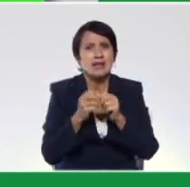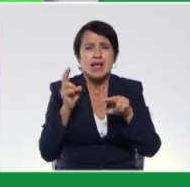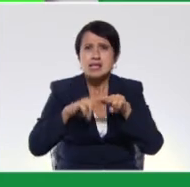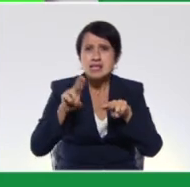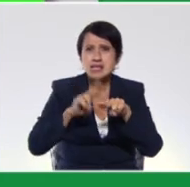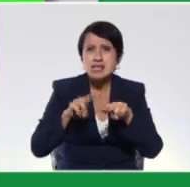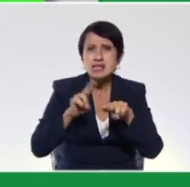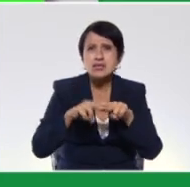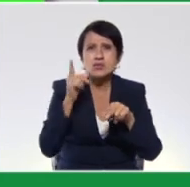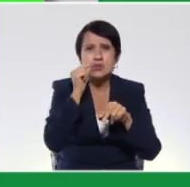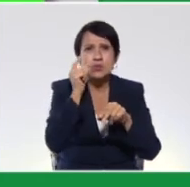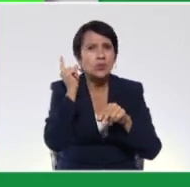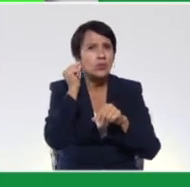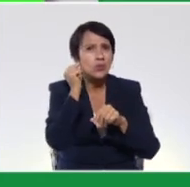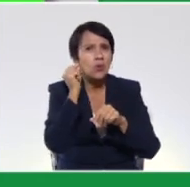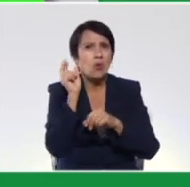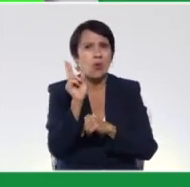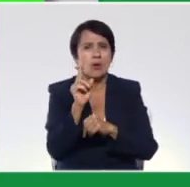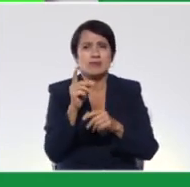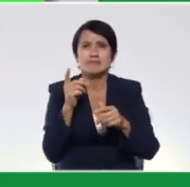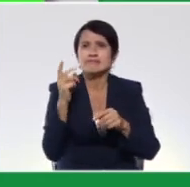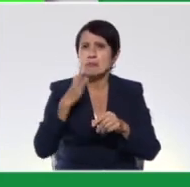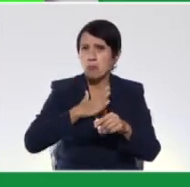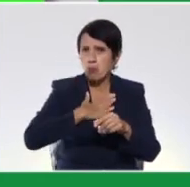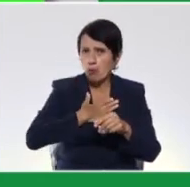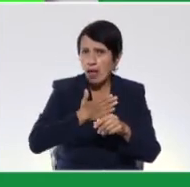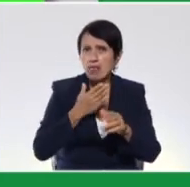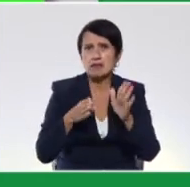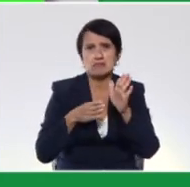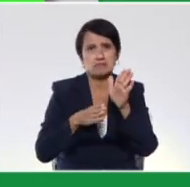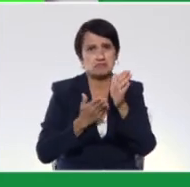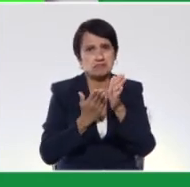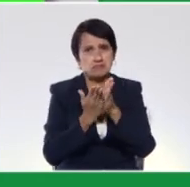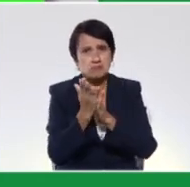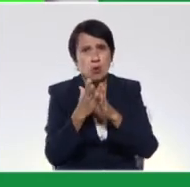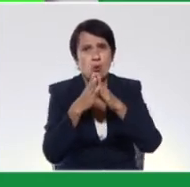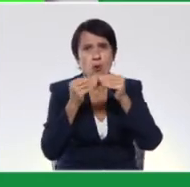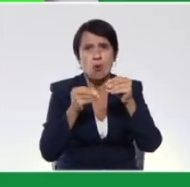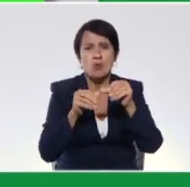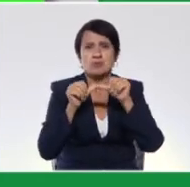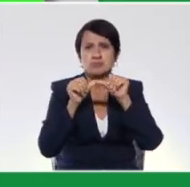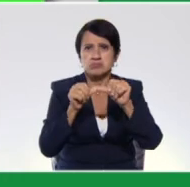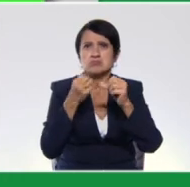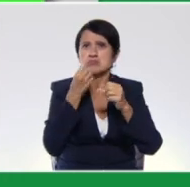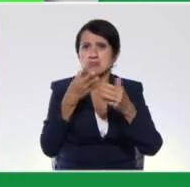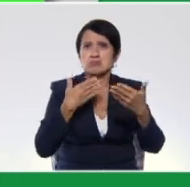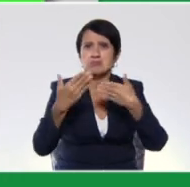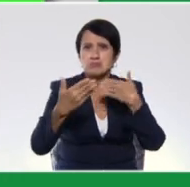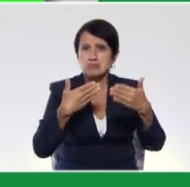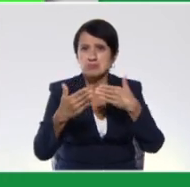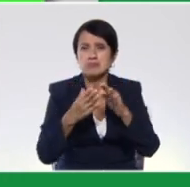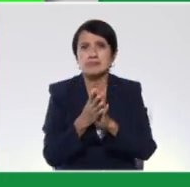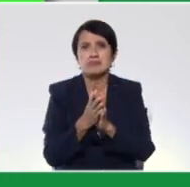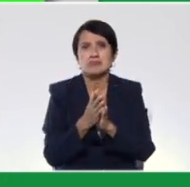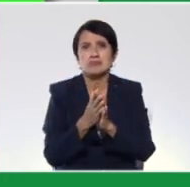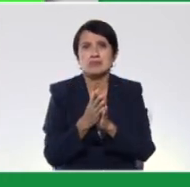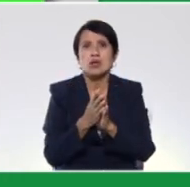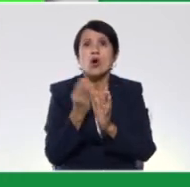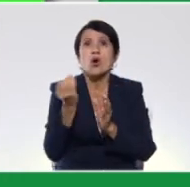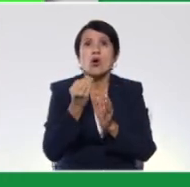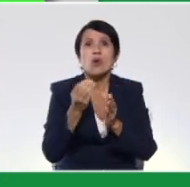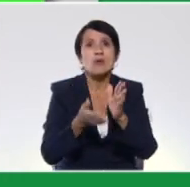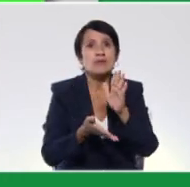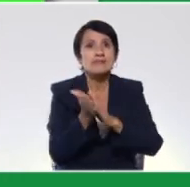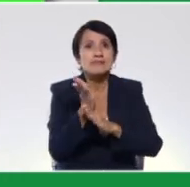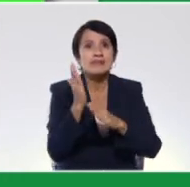o la niña pueda usar en situaciones de mayor complejidad. Como el salir de